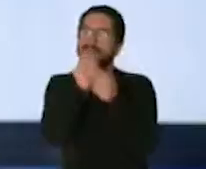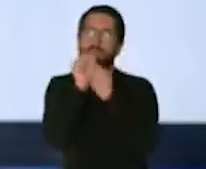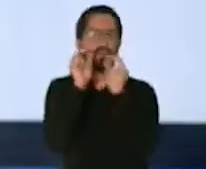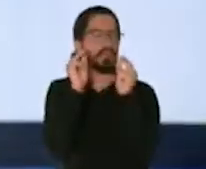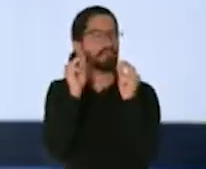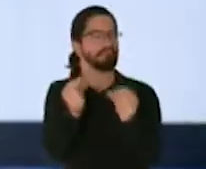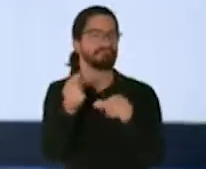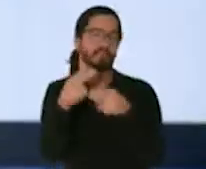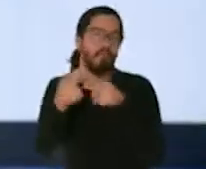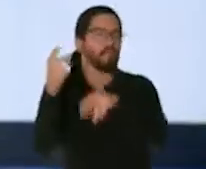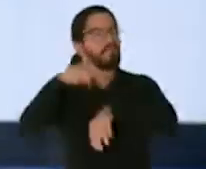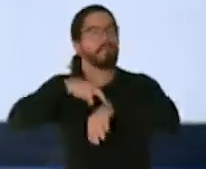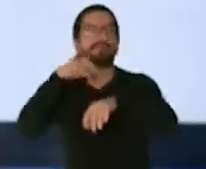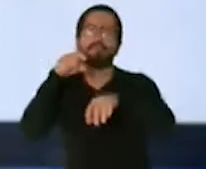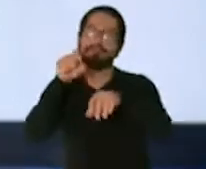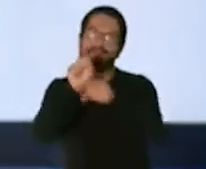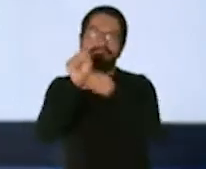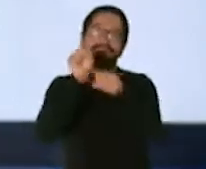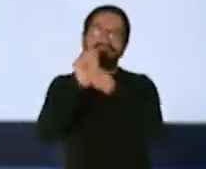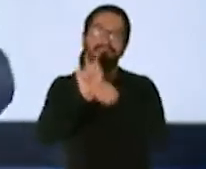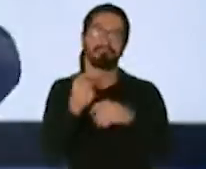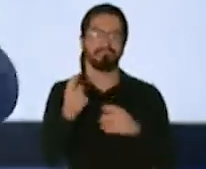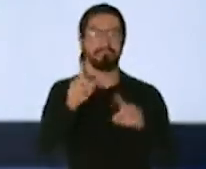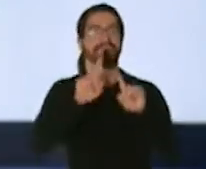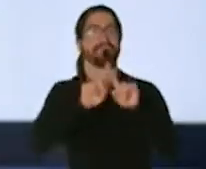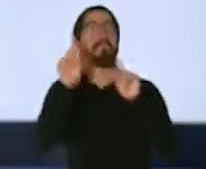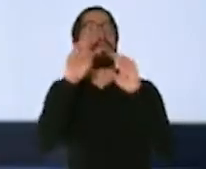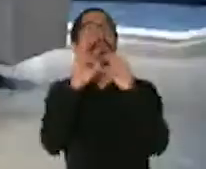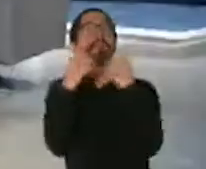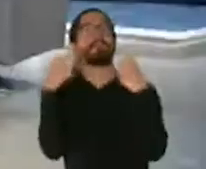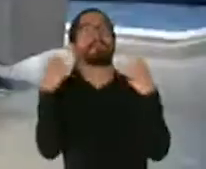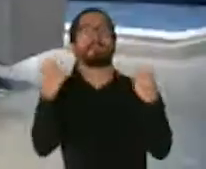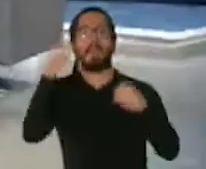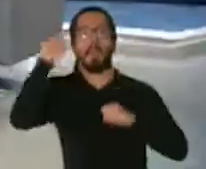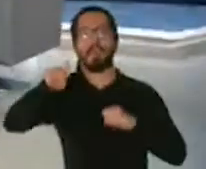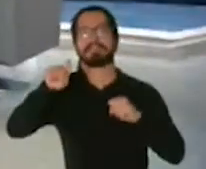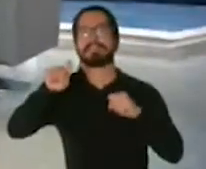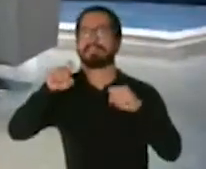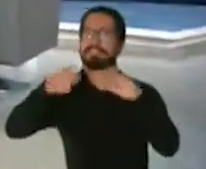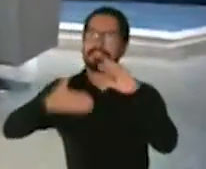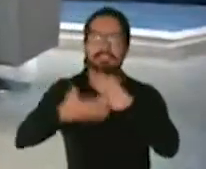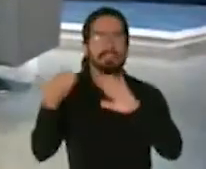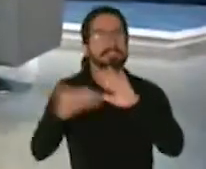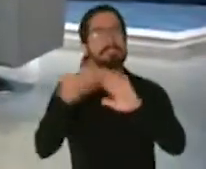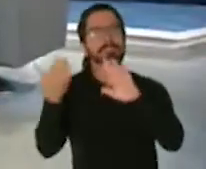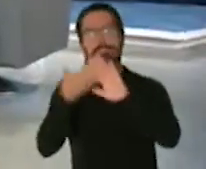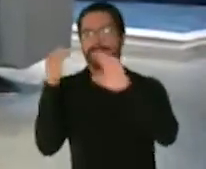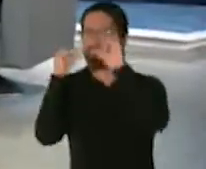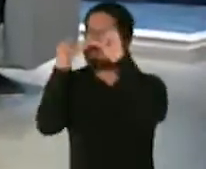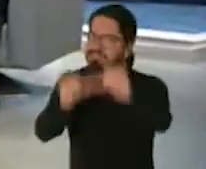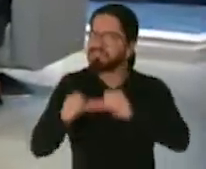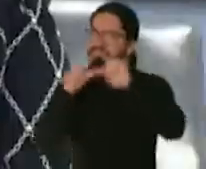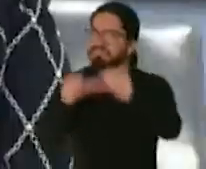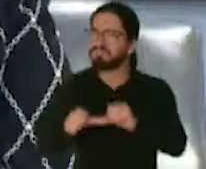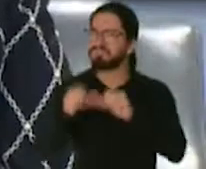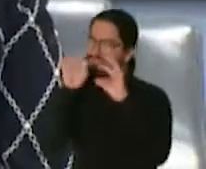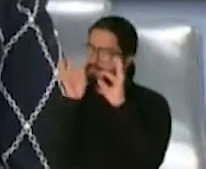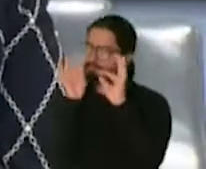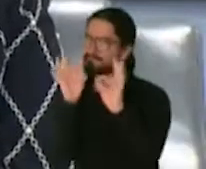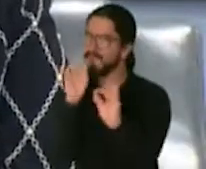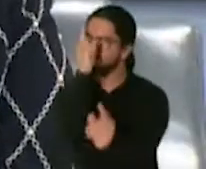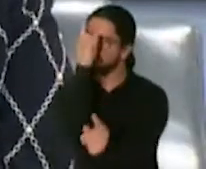función pero el departamento de salud tiene que brillar y quedarse por siempre definitivamente eso es una nueva visión de trabajar en